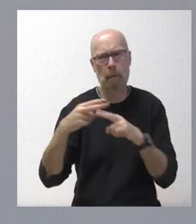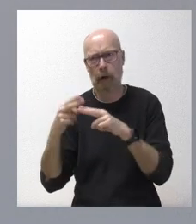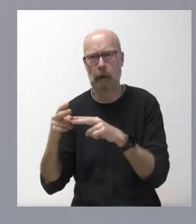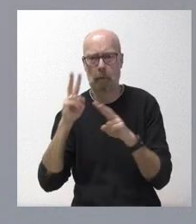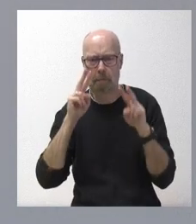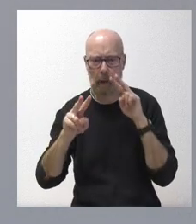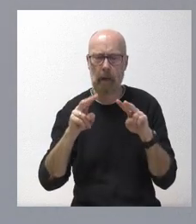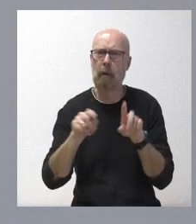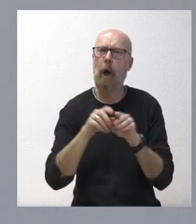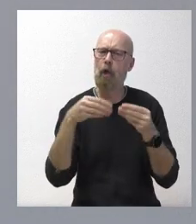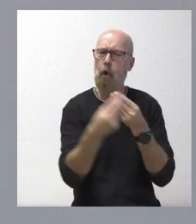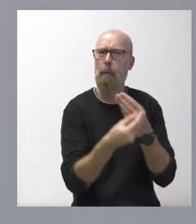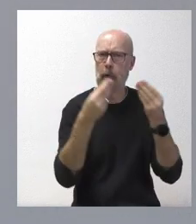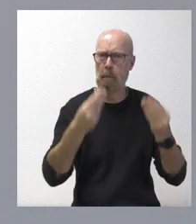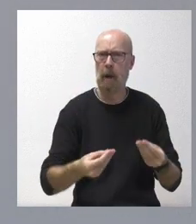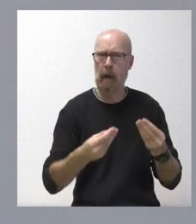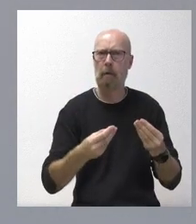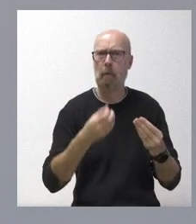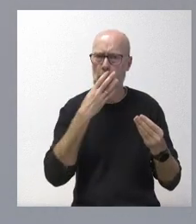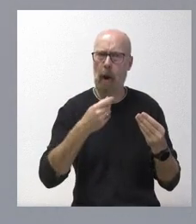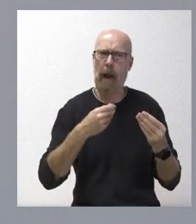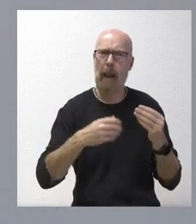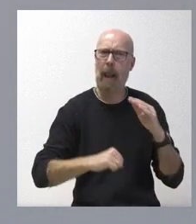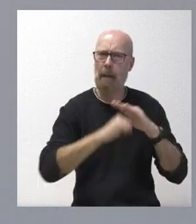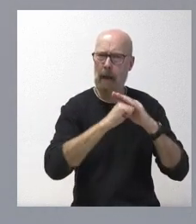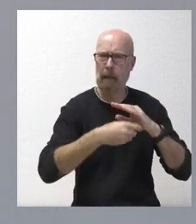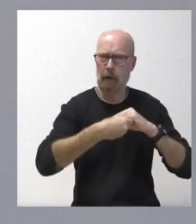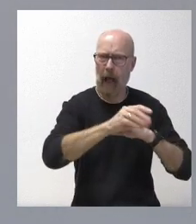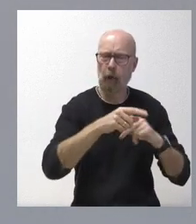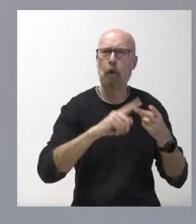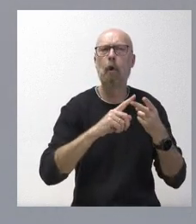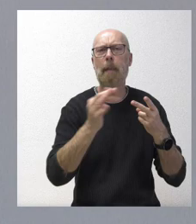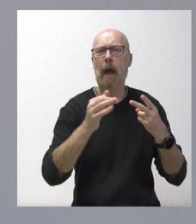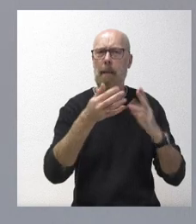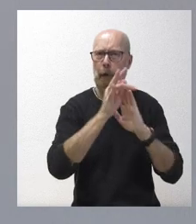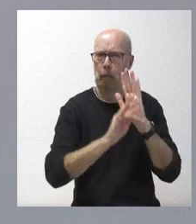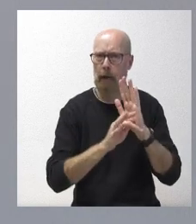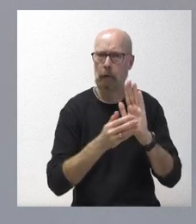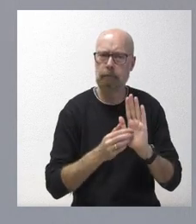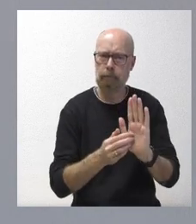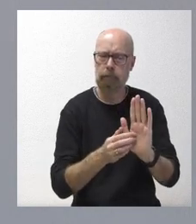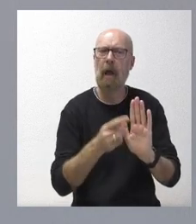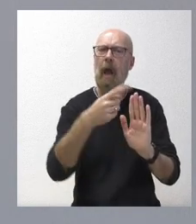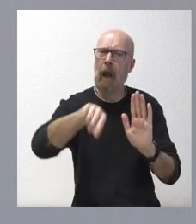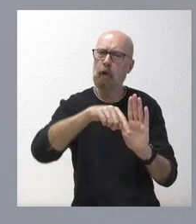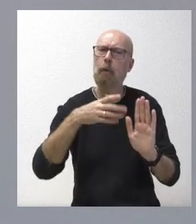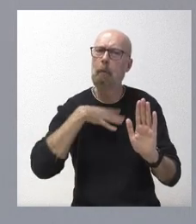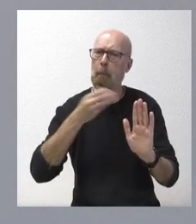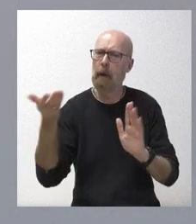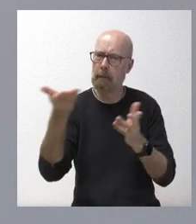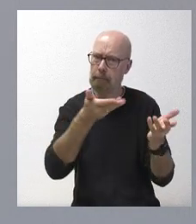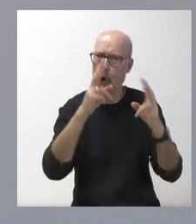un buen límite de gasto no financiero y un buen presupuesto. El presupuesto ha podido ser objeto de análisis y creemos que es un buen